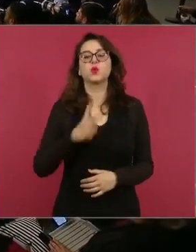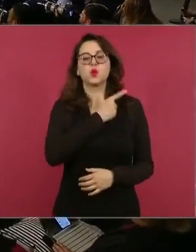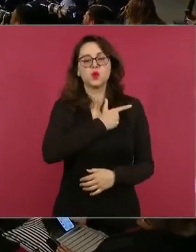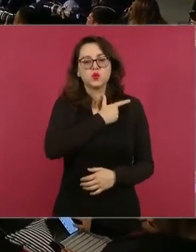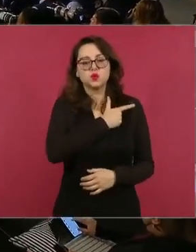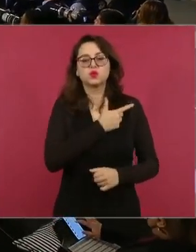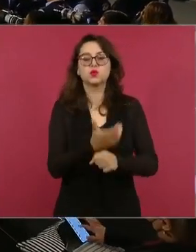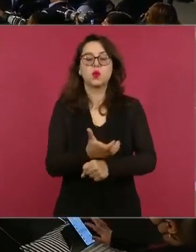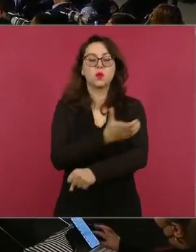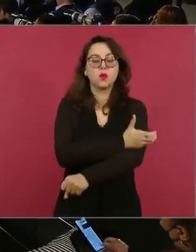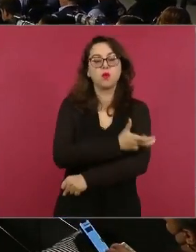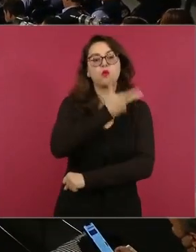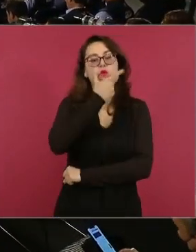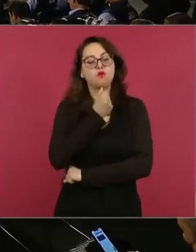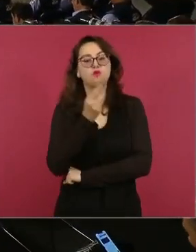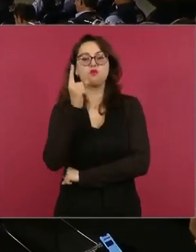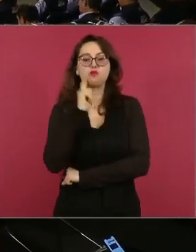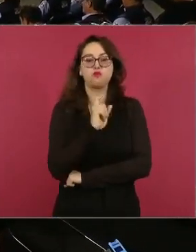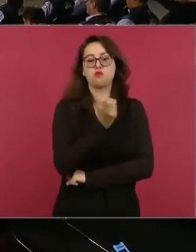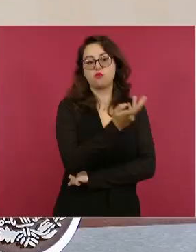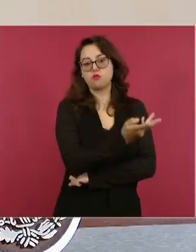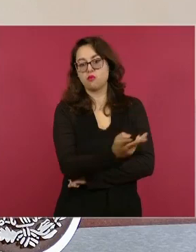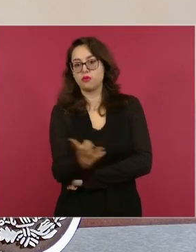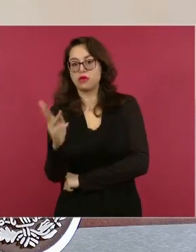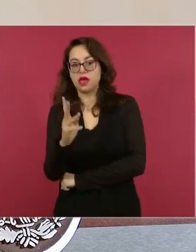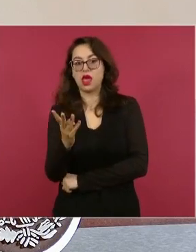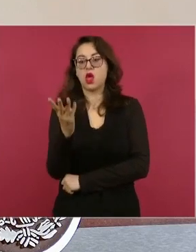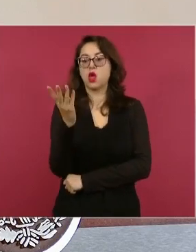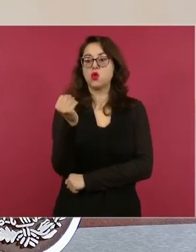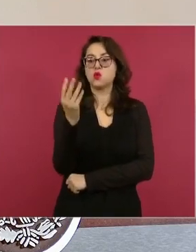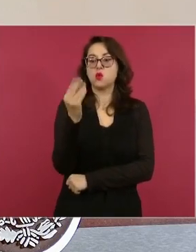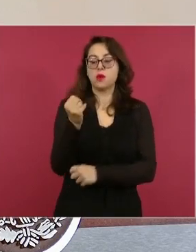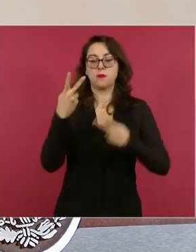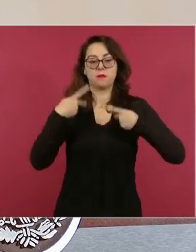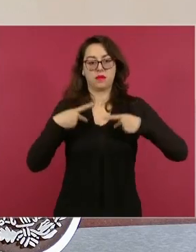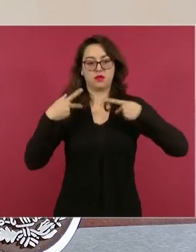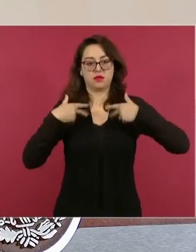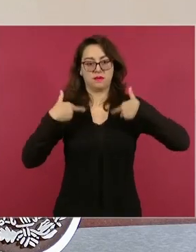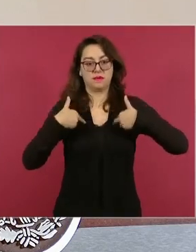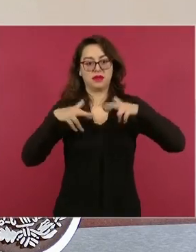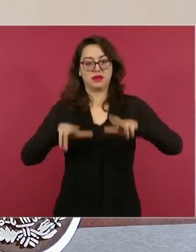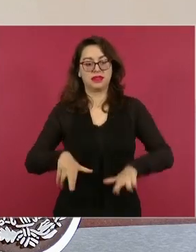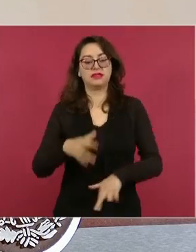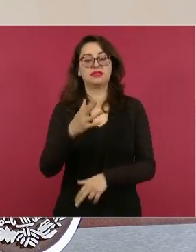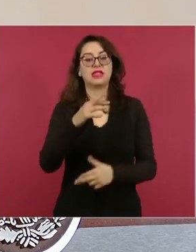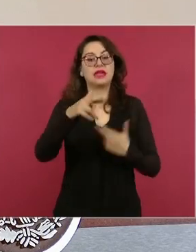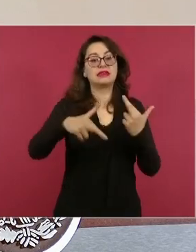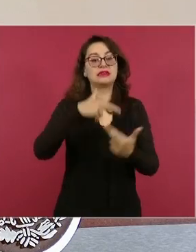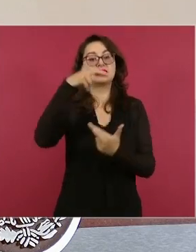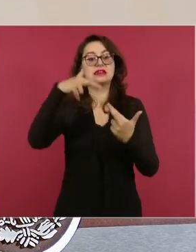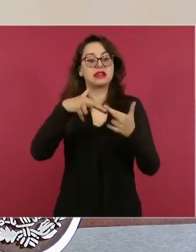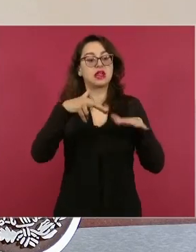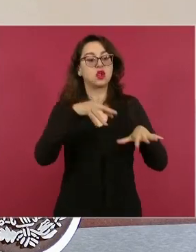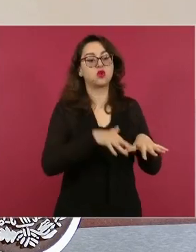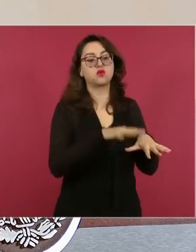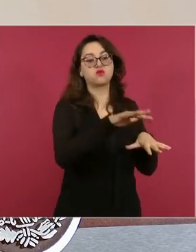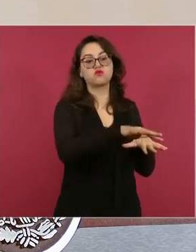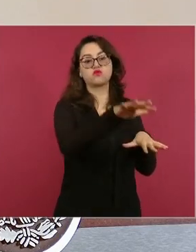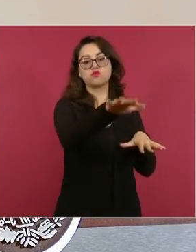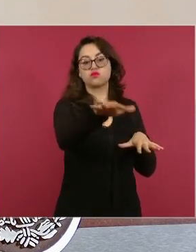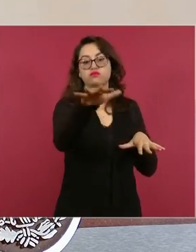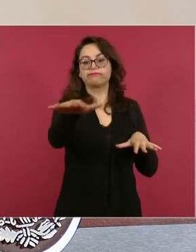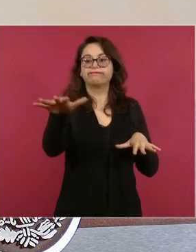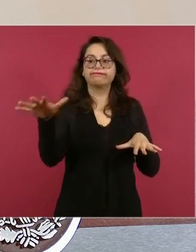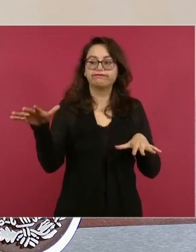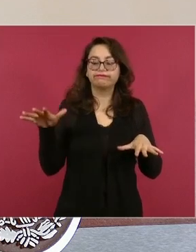mis compañeros. El día de hoy nos acompañan los nueve regionales que se encargan de trabajar directamente con las y los directores de las